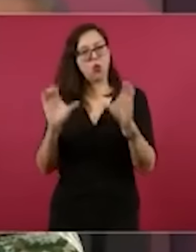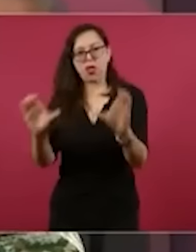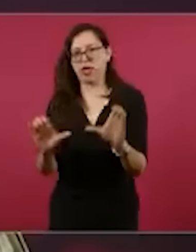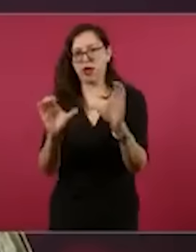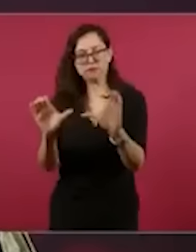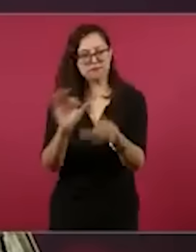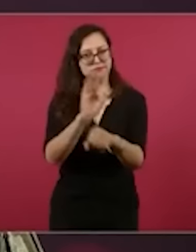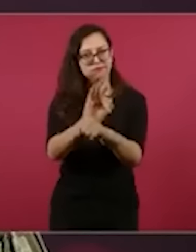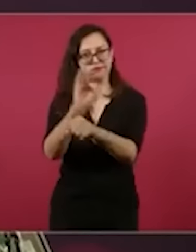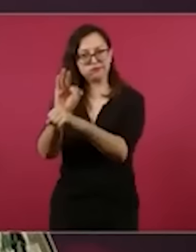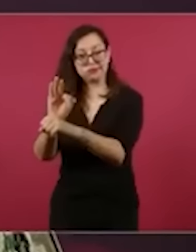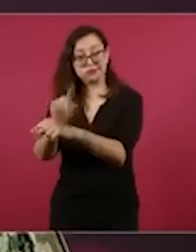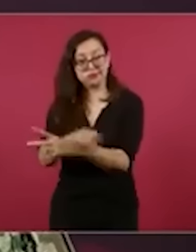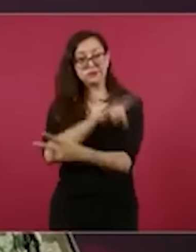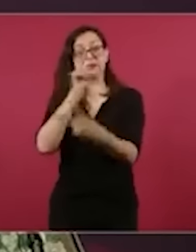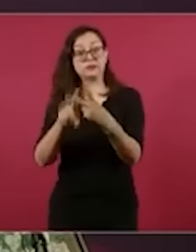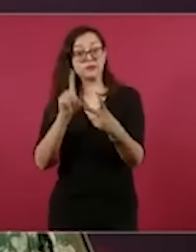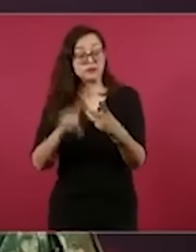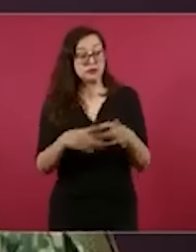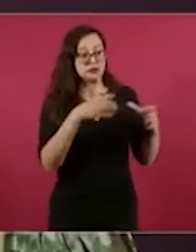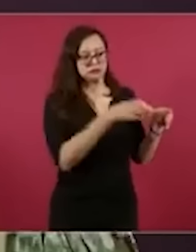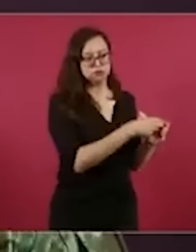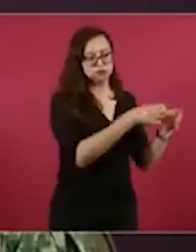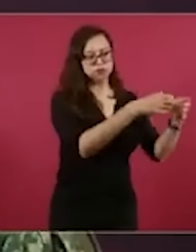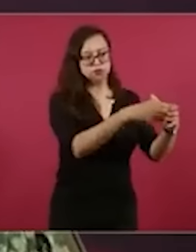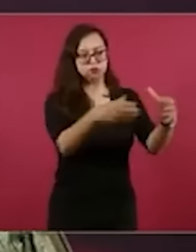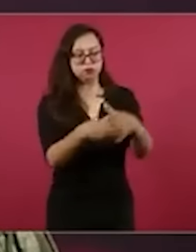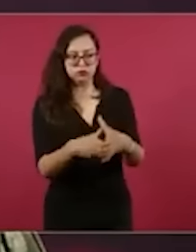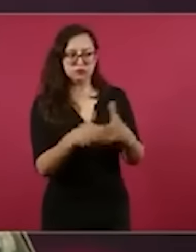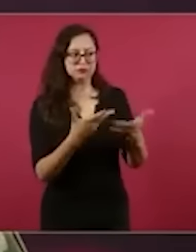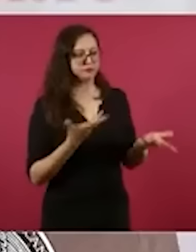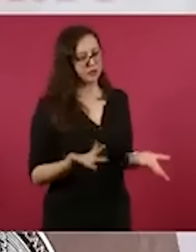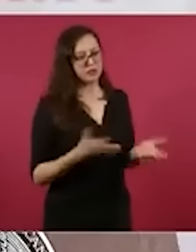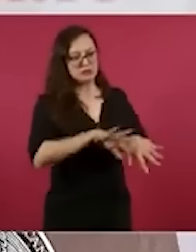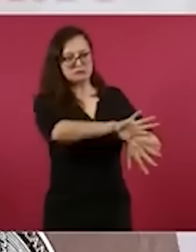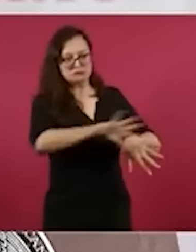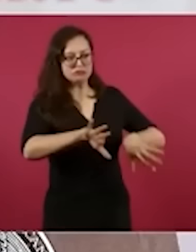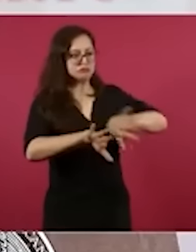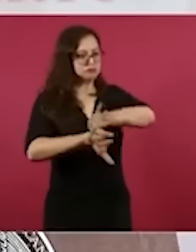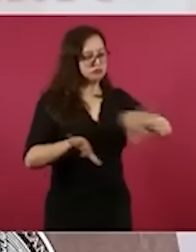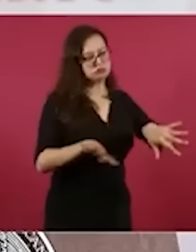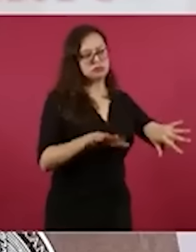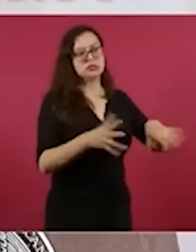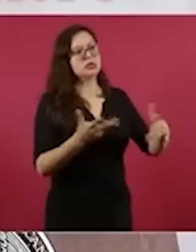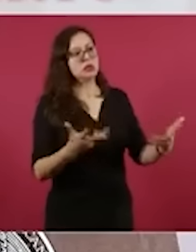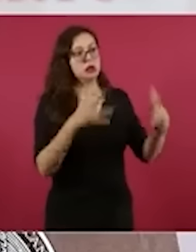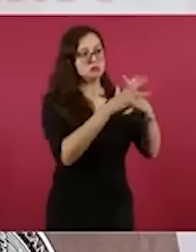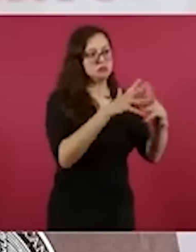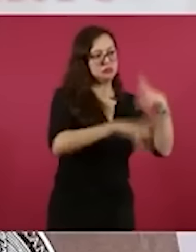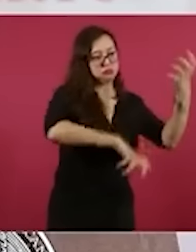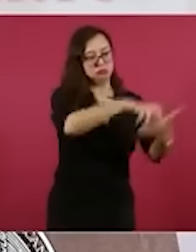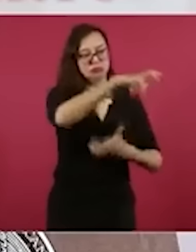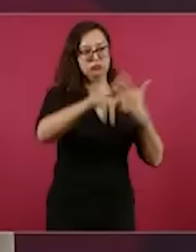Después, actuar contra los grupos delictivos para evitar confrontaciones que dañaran a la sociedad